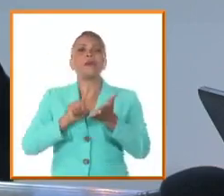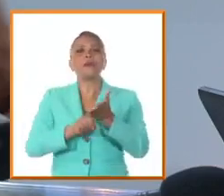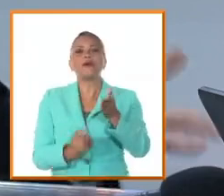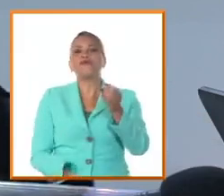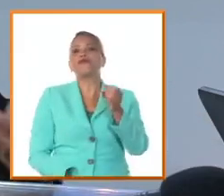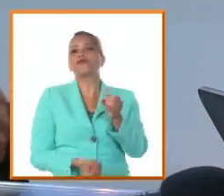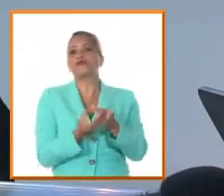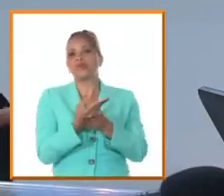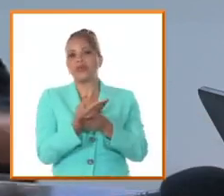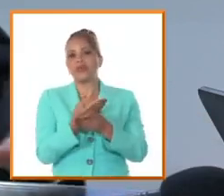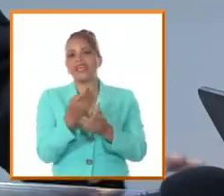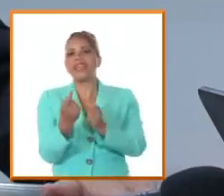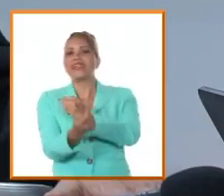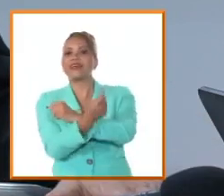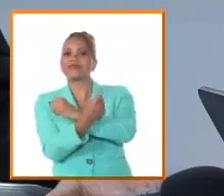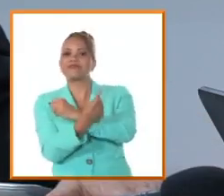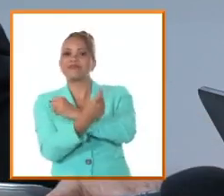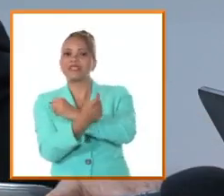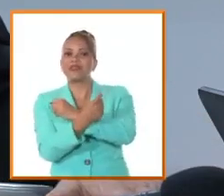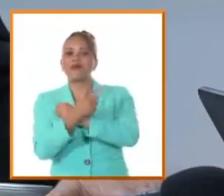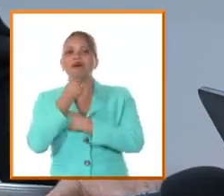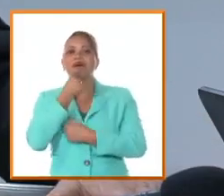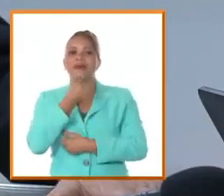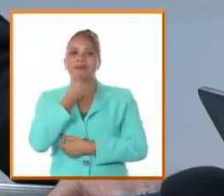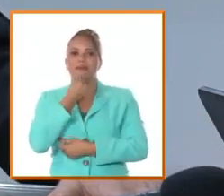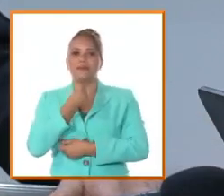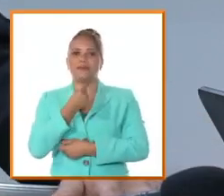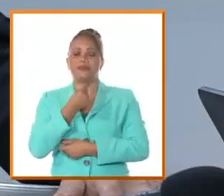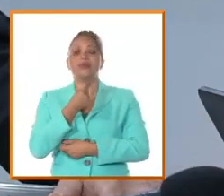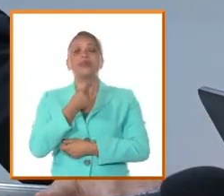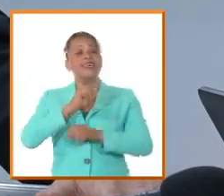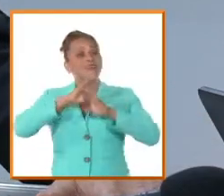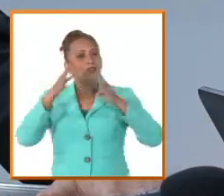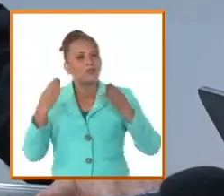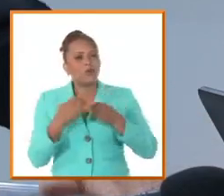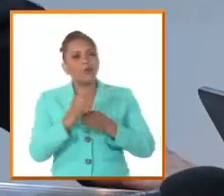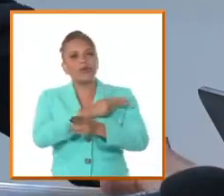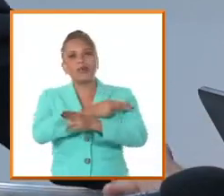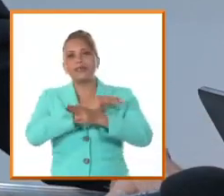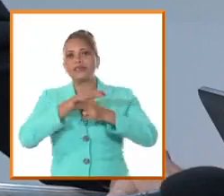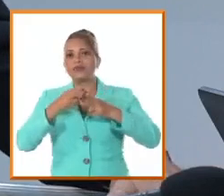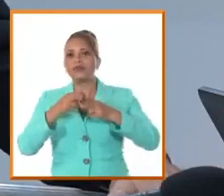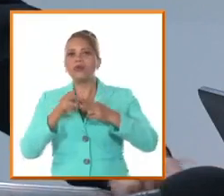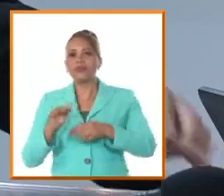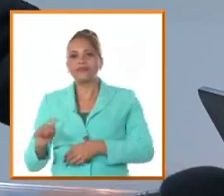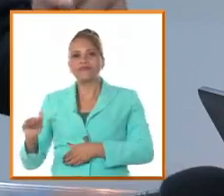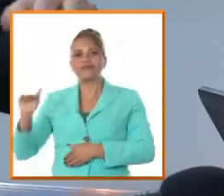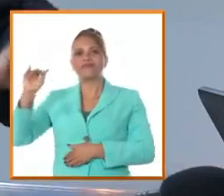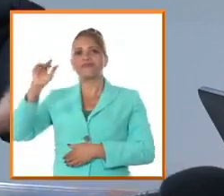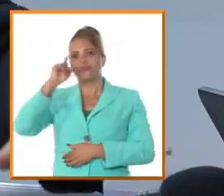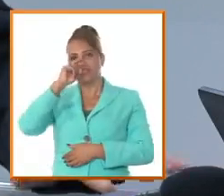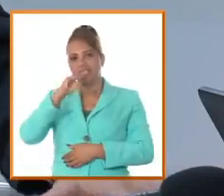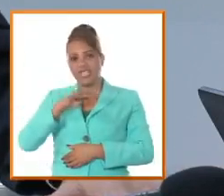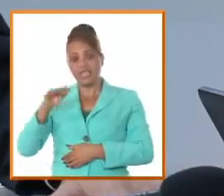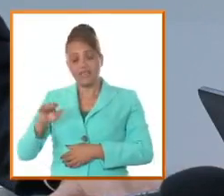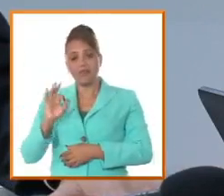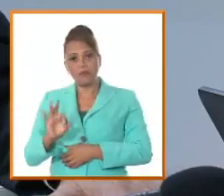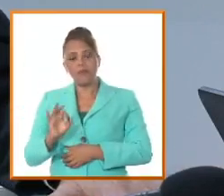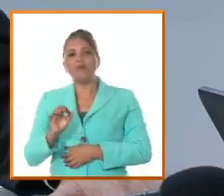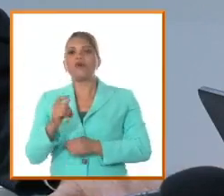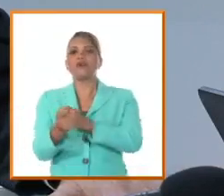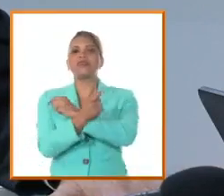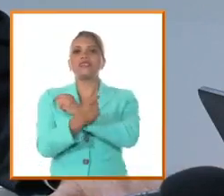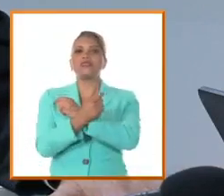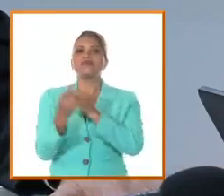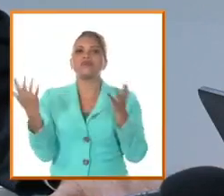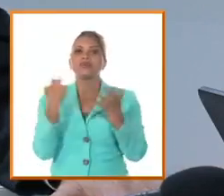el padre él el padre fundador toda la etapa de formación de Aramonte tiene una influencia en